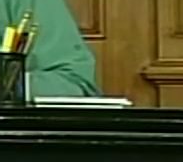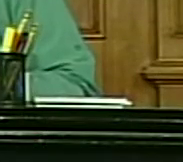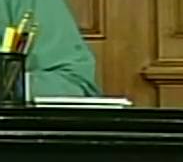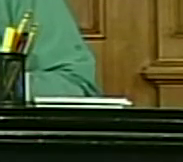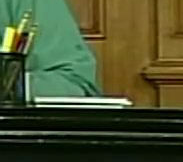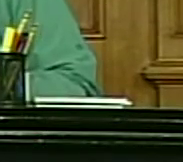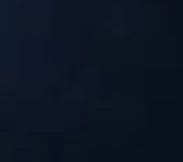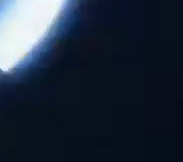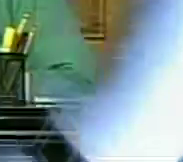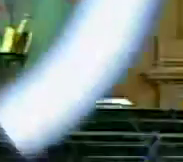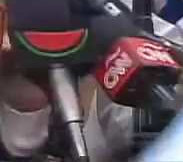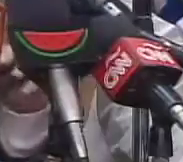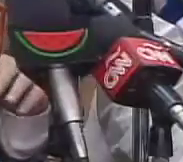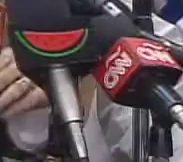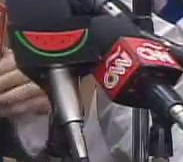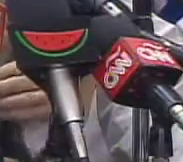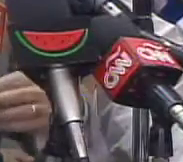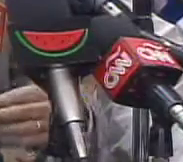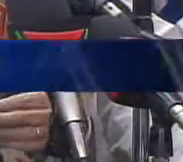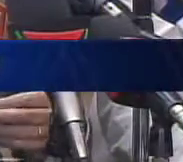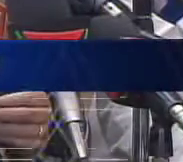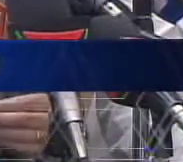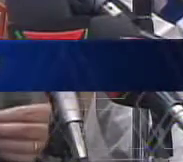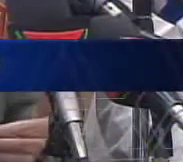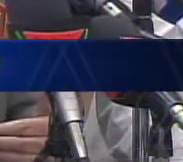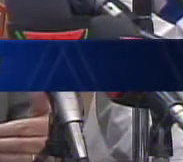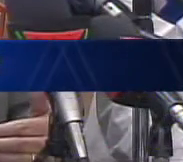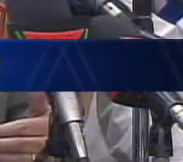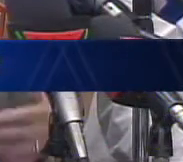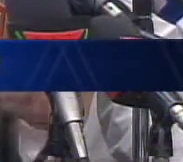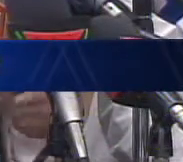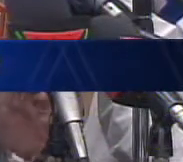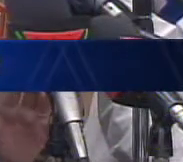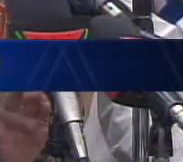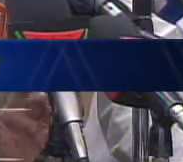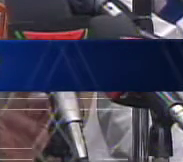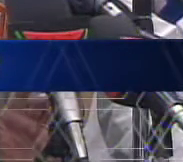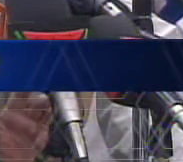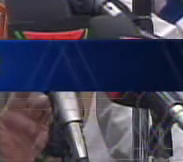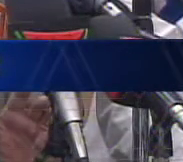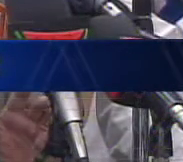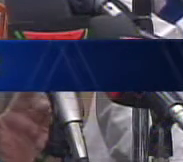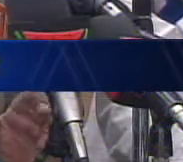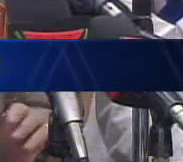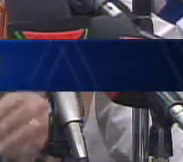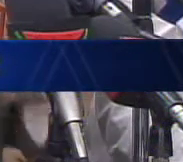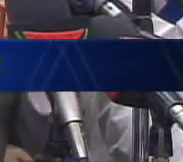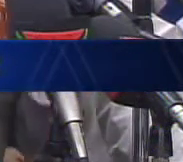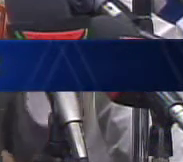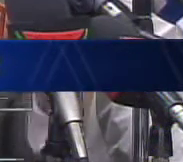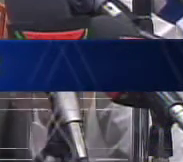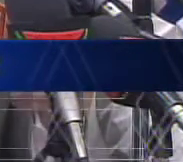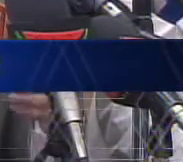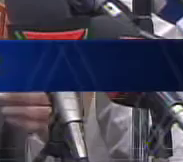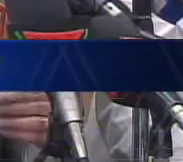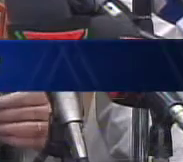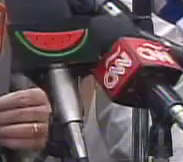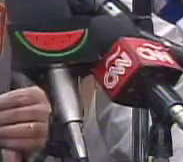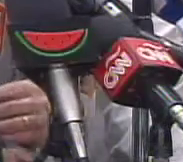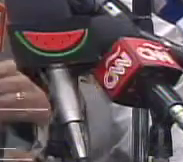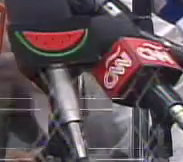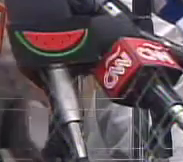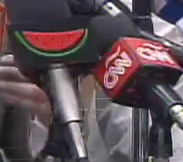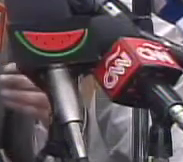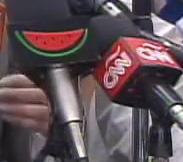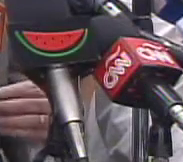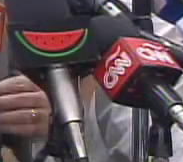Nacional. A pocas horas, diputado Ramos Ayub expresó su confianza en la Fuerza Armada